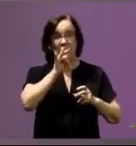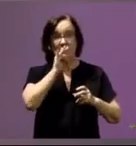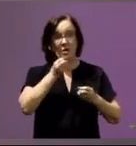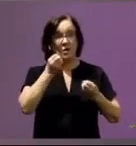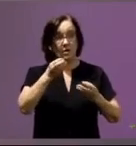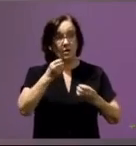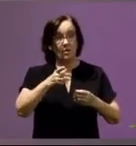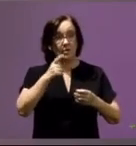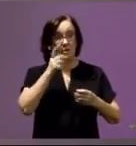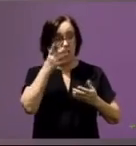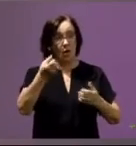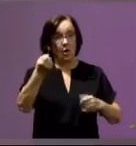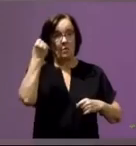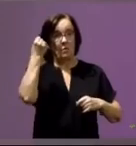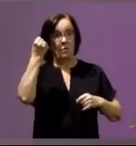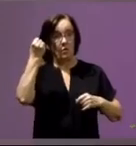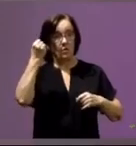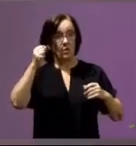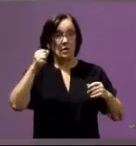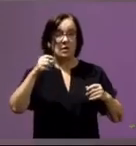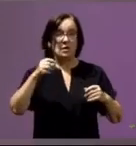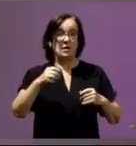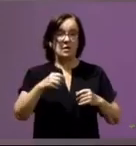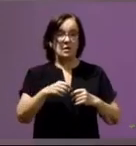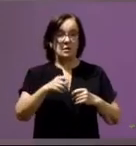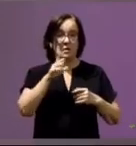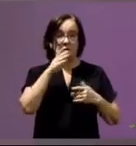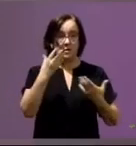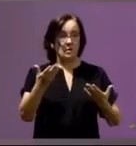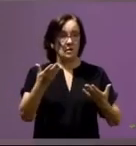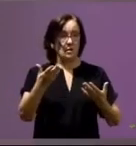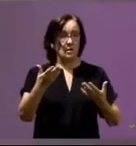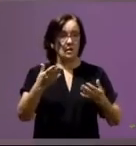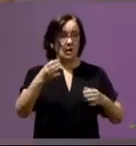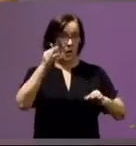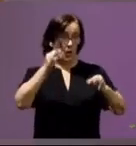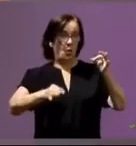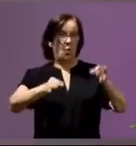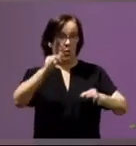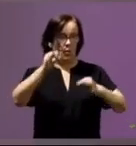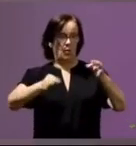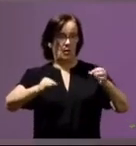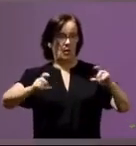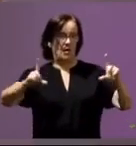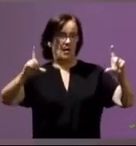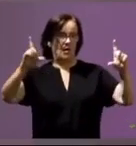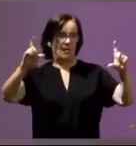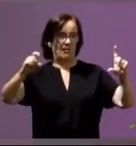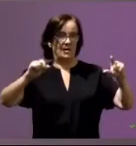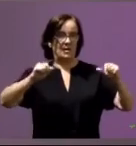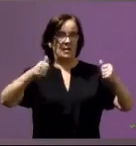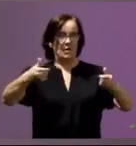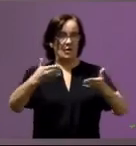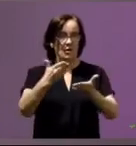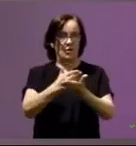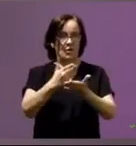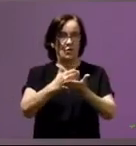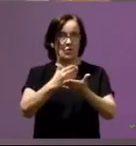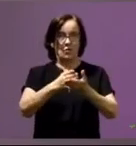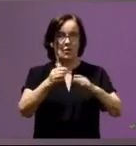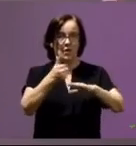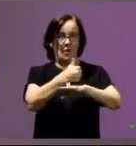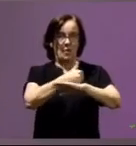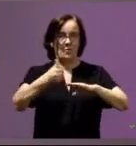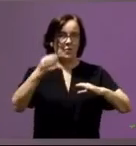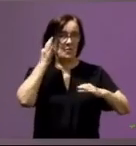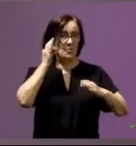de la misma manera por el gran poder que reconcentran como pueda ser por supuesto en el ámbito judicial donde también tenemos una foto de inicio de curso del poder judicial donde